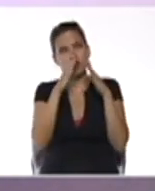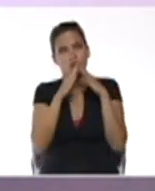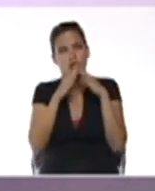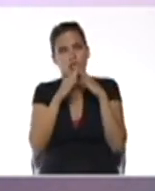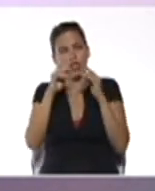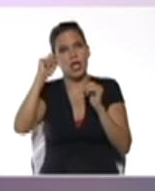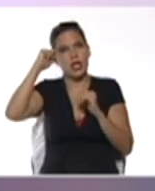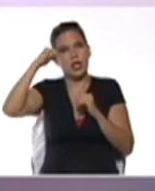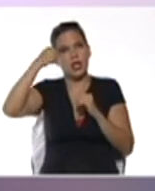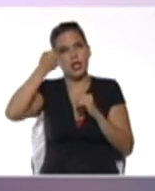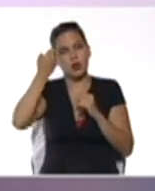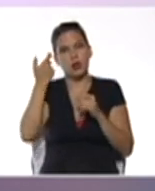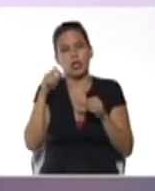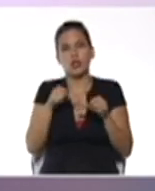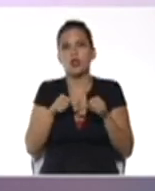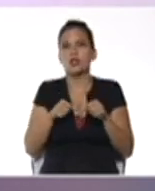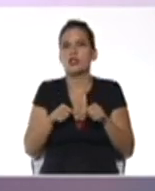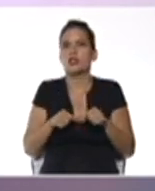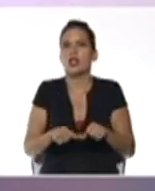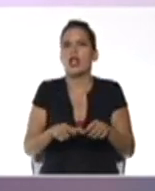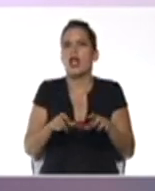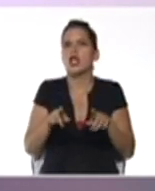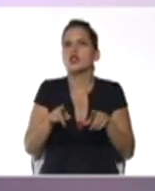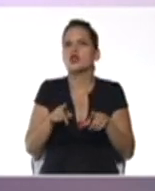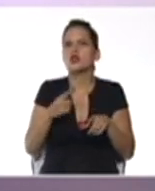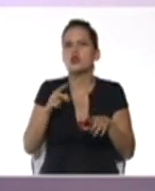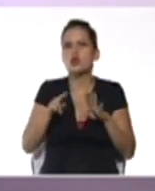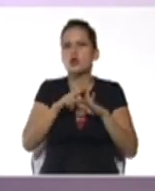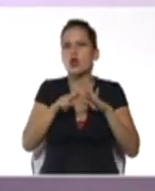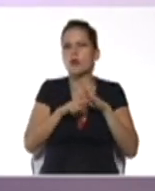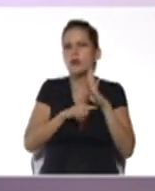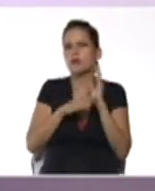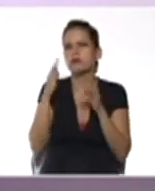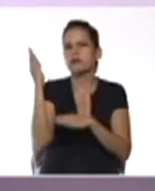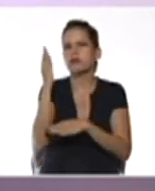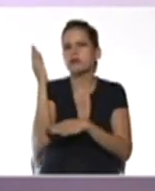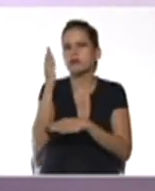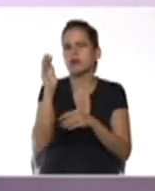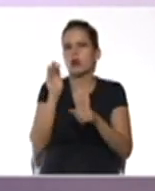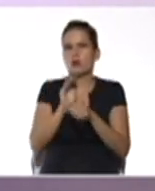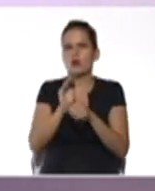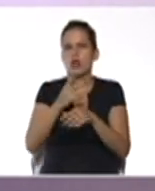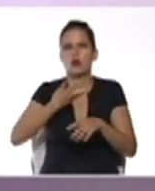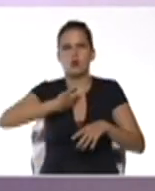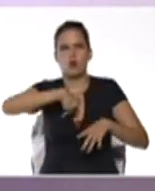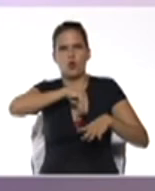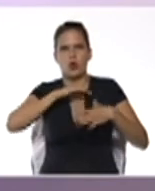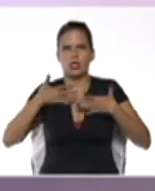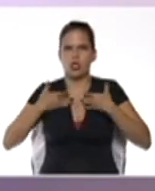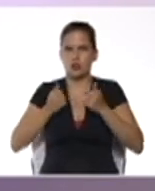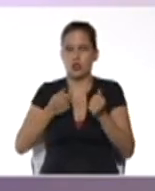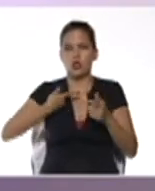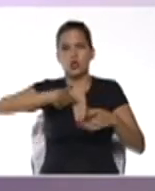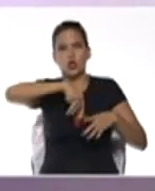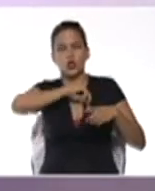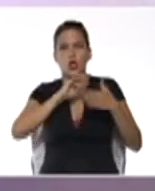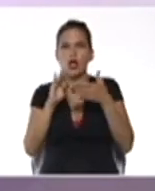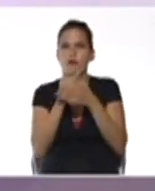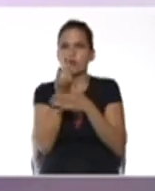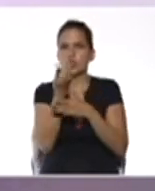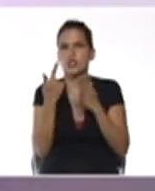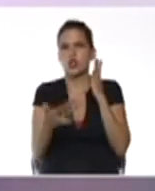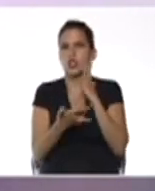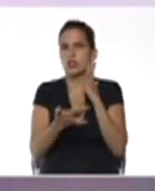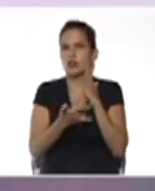recordándoles mantener las medidas de bioseguridad para resguardar nuestra salud nosotros desde Fundavit